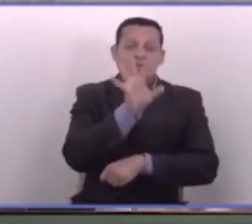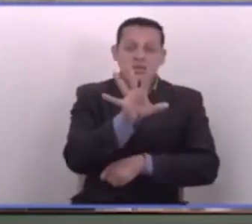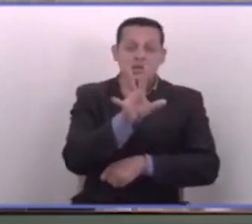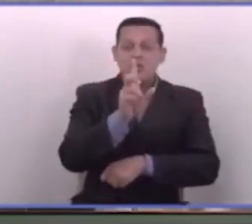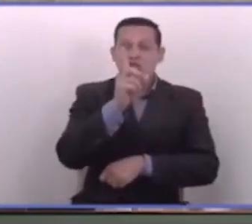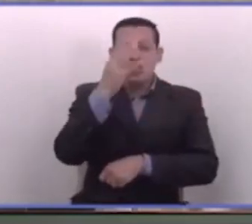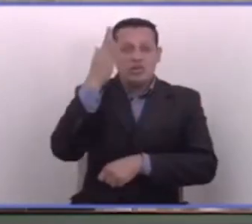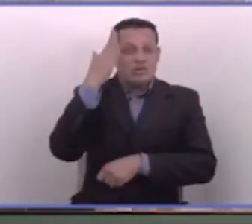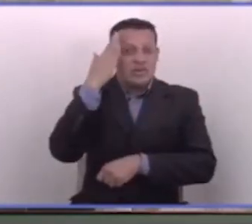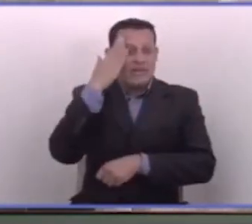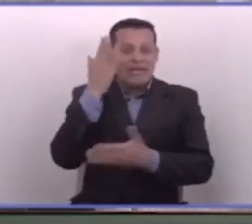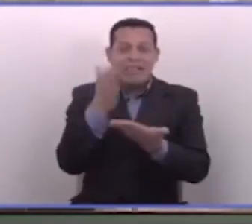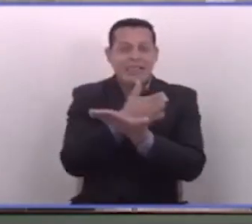sin conocimiento de causa. Gracias, presidente.